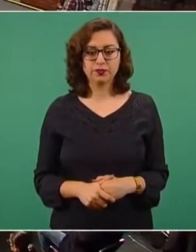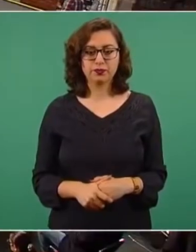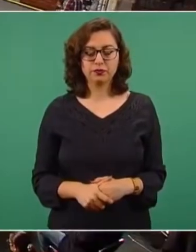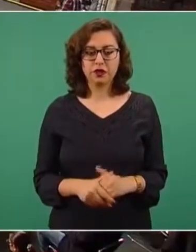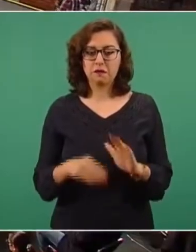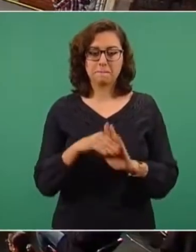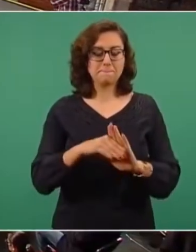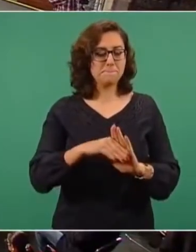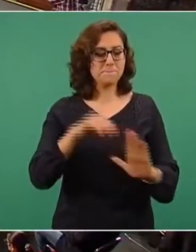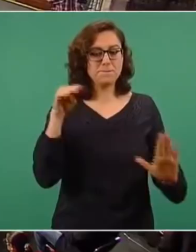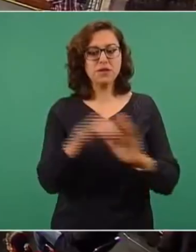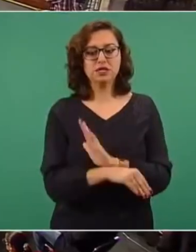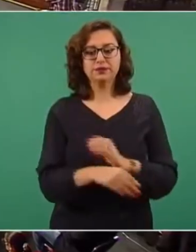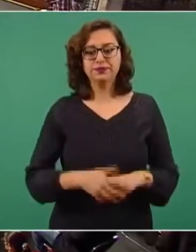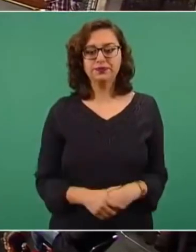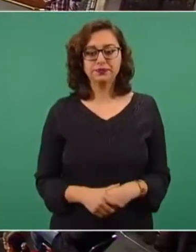decadencia.